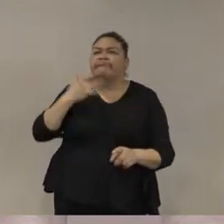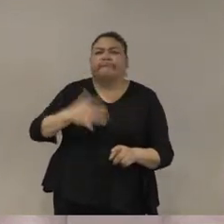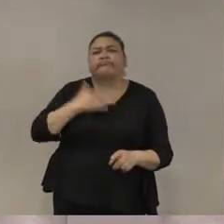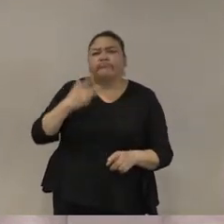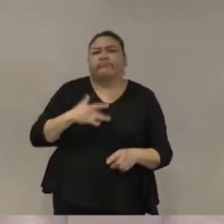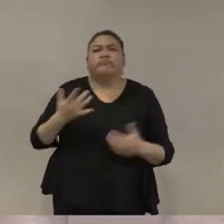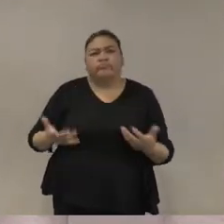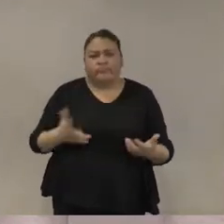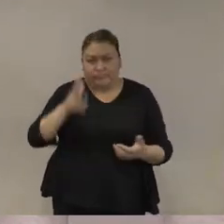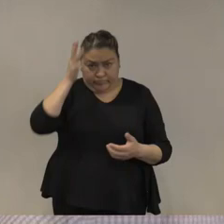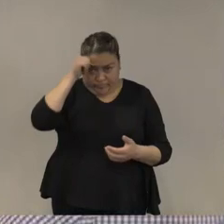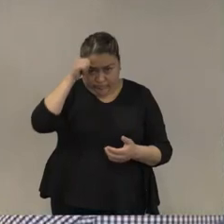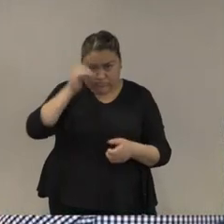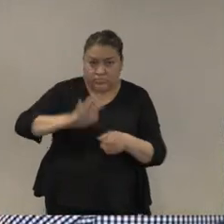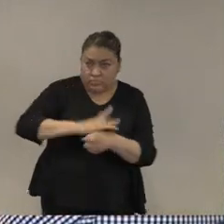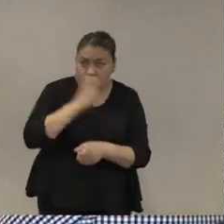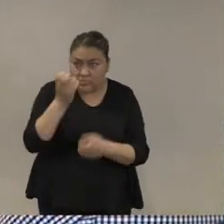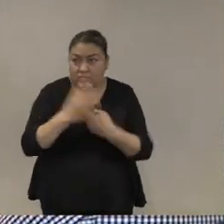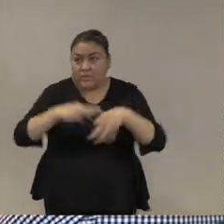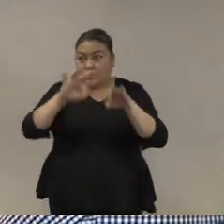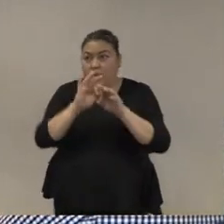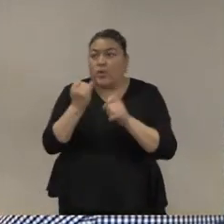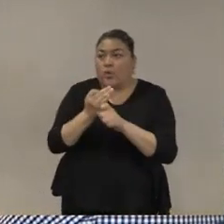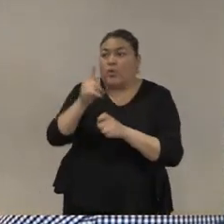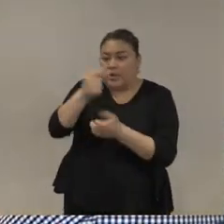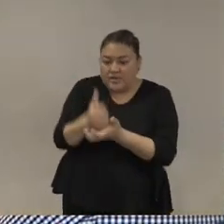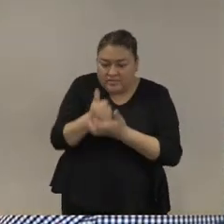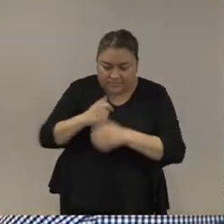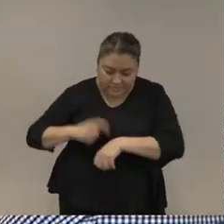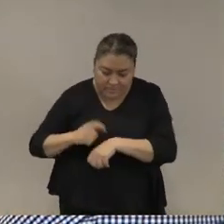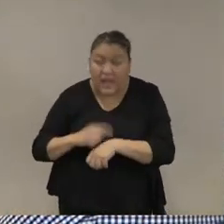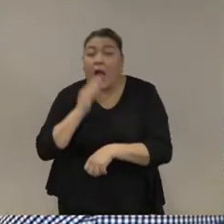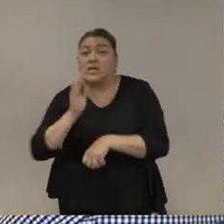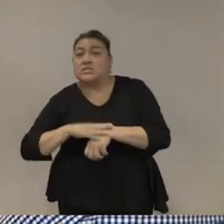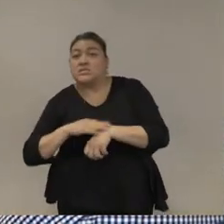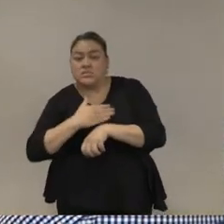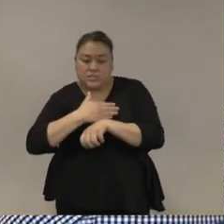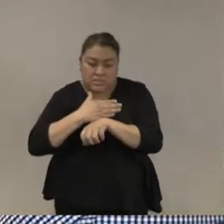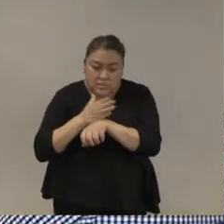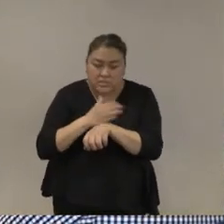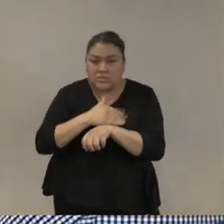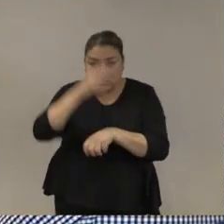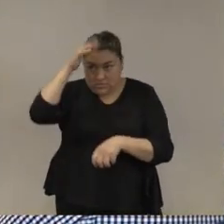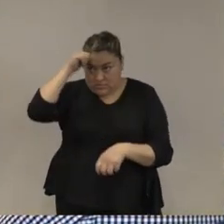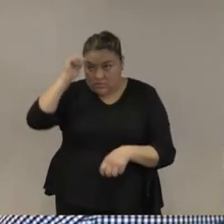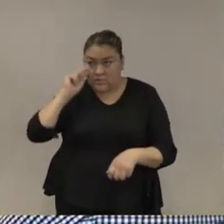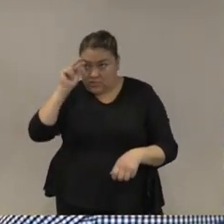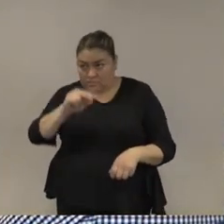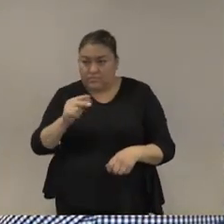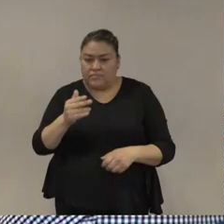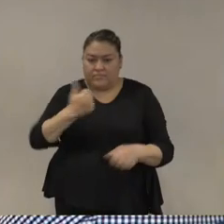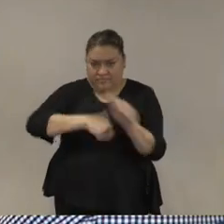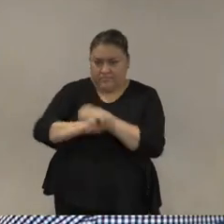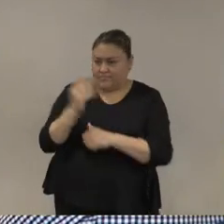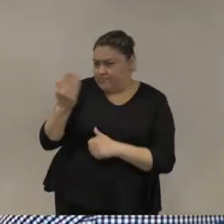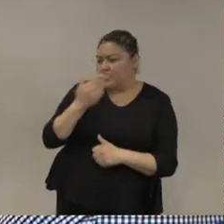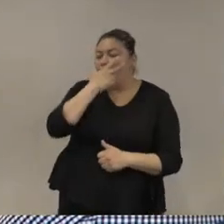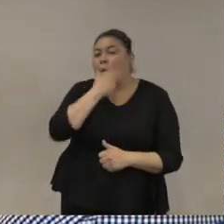preguntas por eso es que aquí adelante nos están ayudando con el tiempo para que también ustedes estén atentos a ello Ernesto por favor